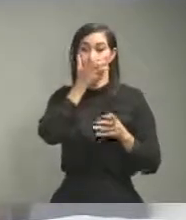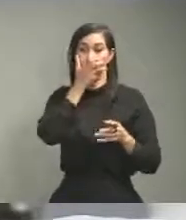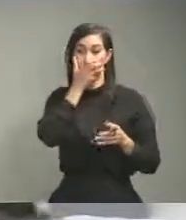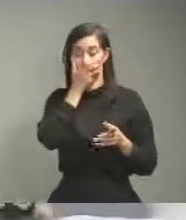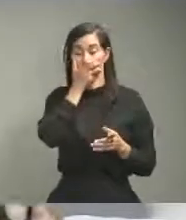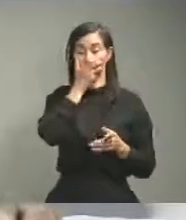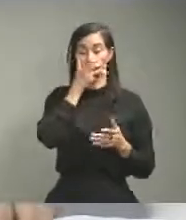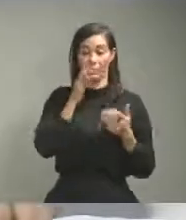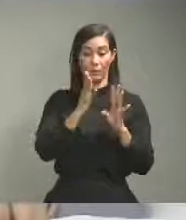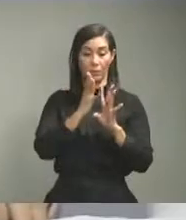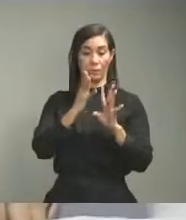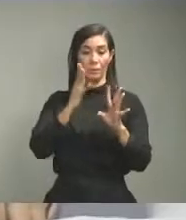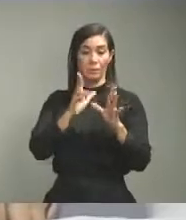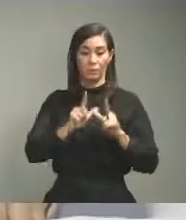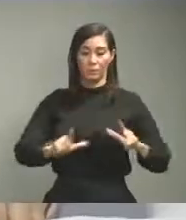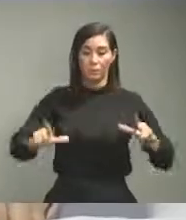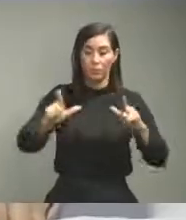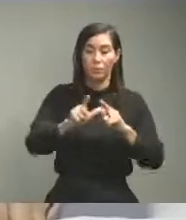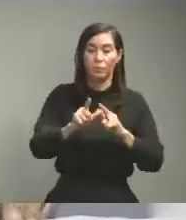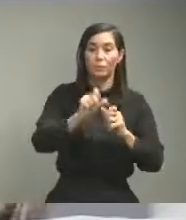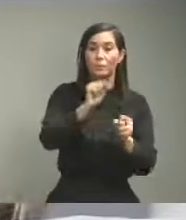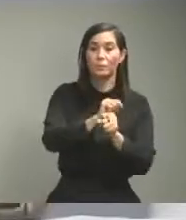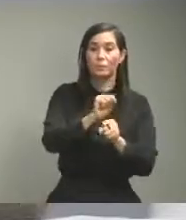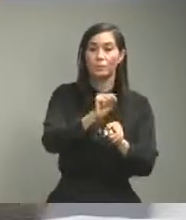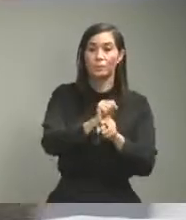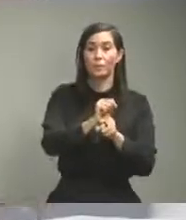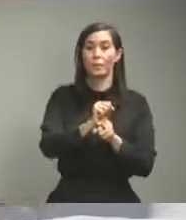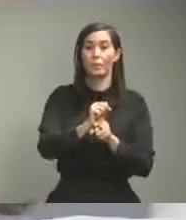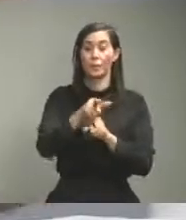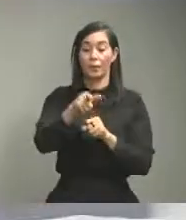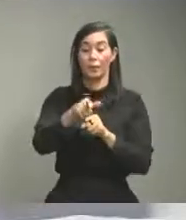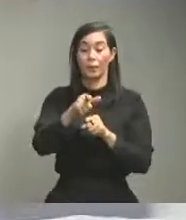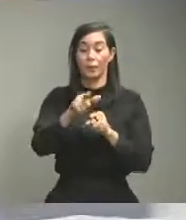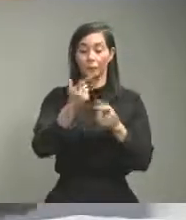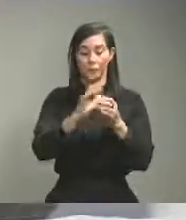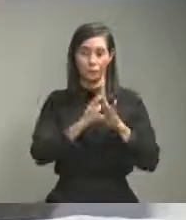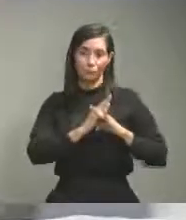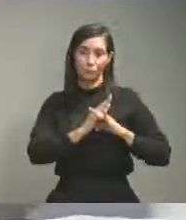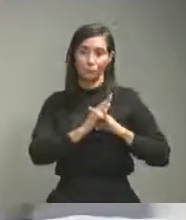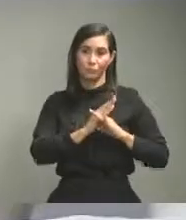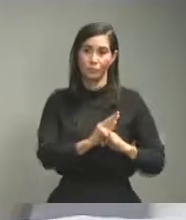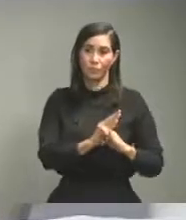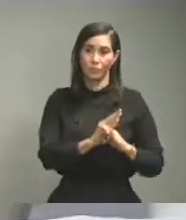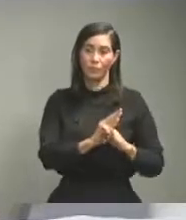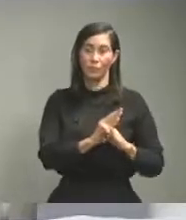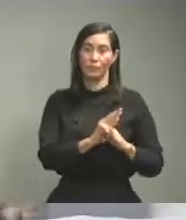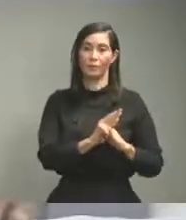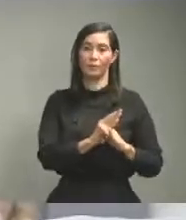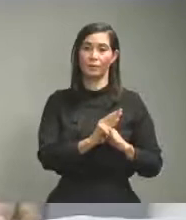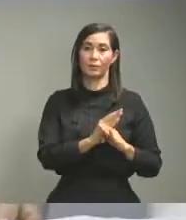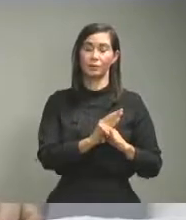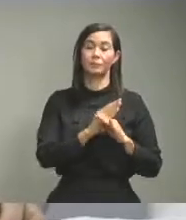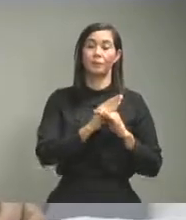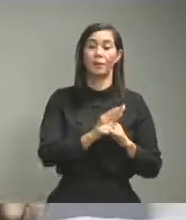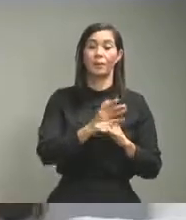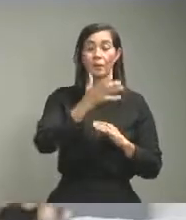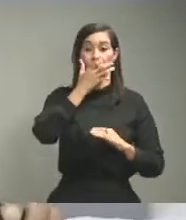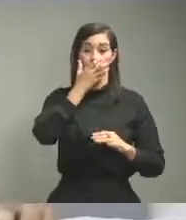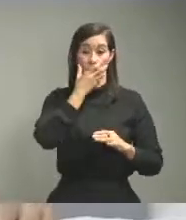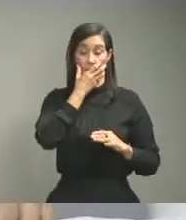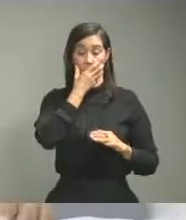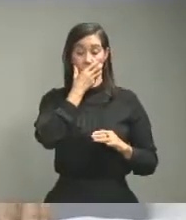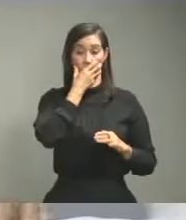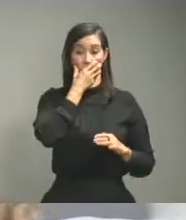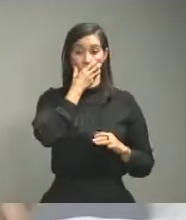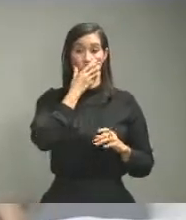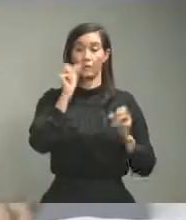públicos y en los lugares de trabajo con fines de limitar hasta donde la mascarilla puede